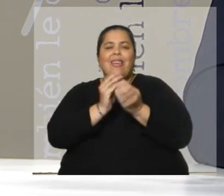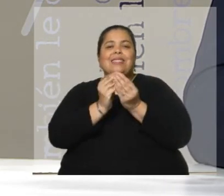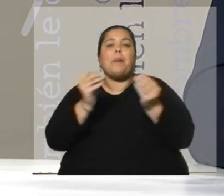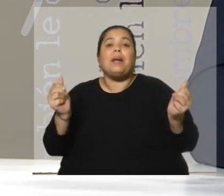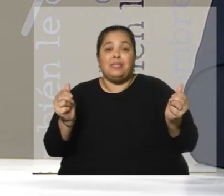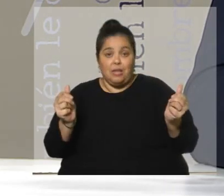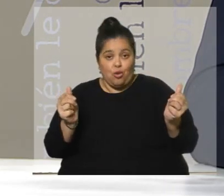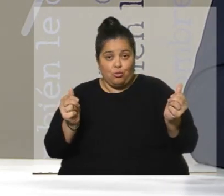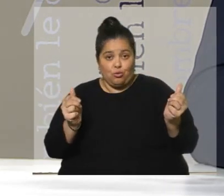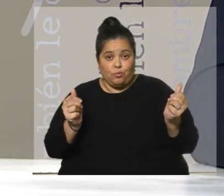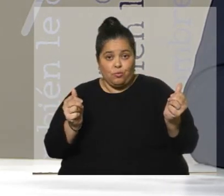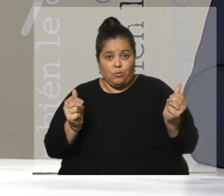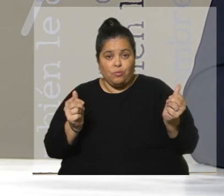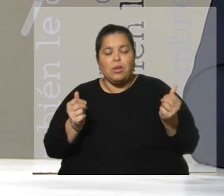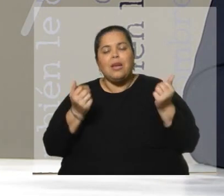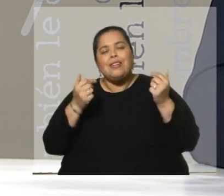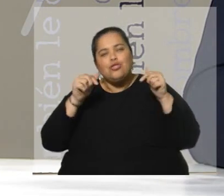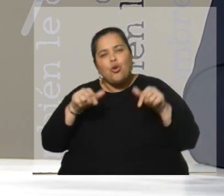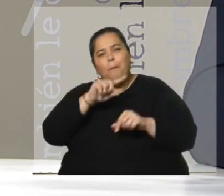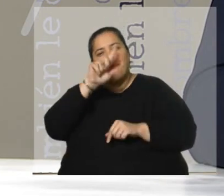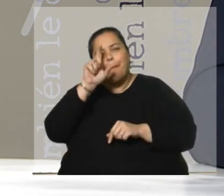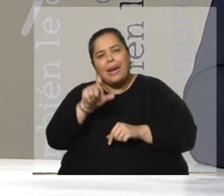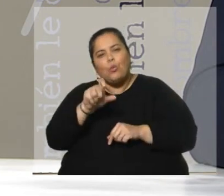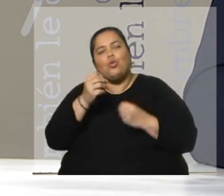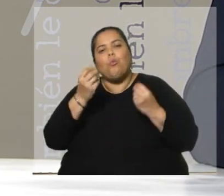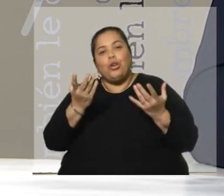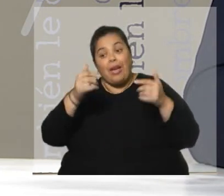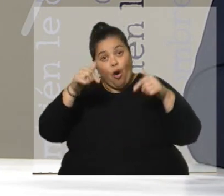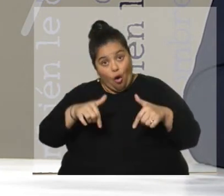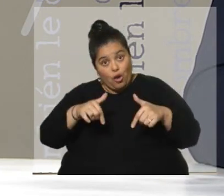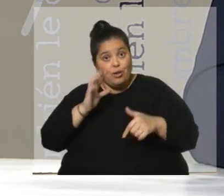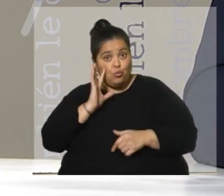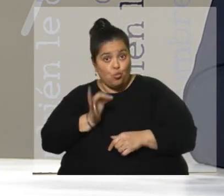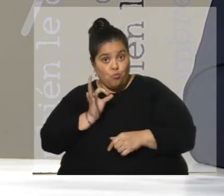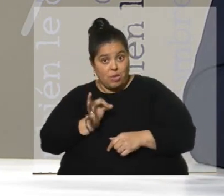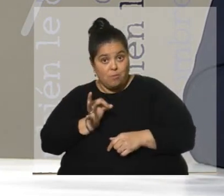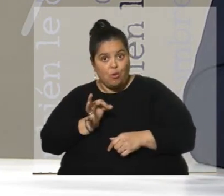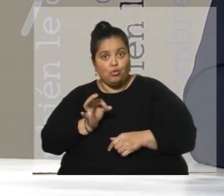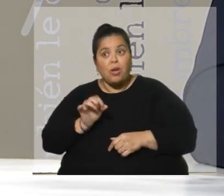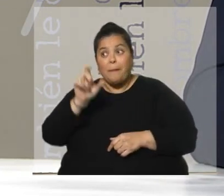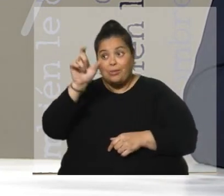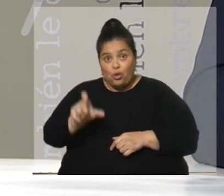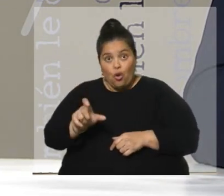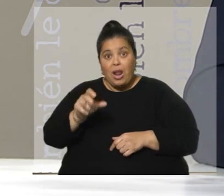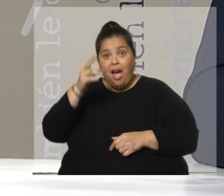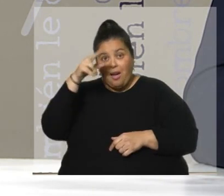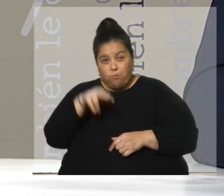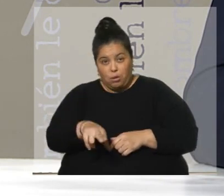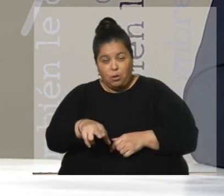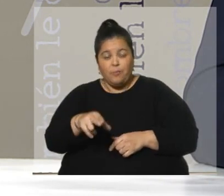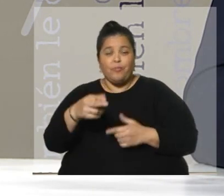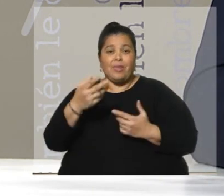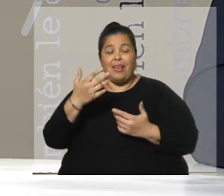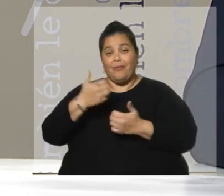partir de los datos que se conocieron hoy, de que los restos de la persona sepultada clandestinamente